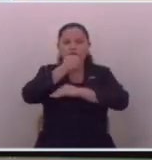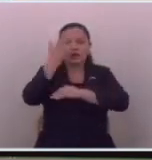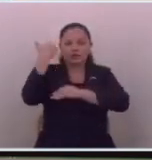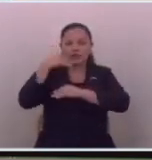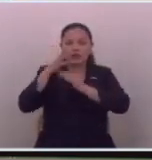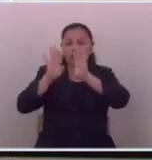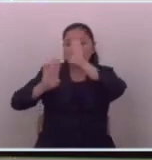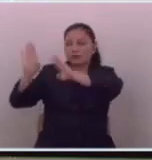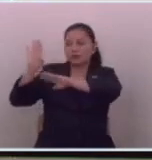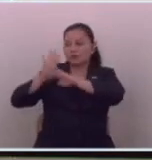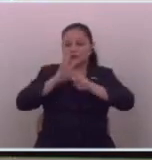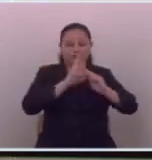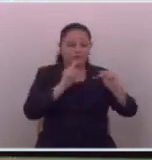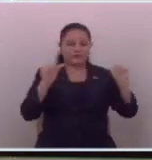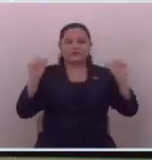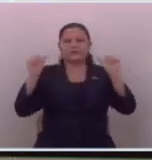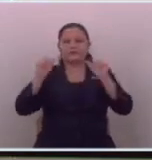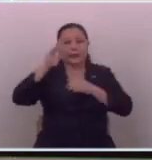pasado